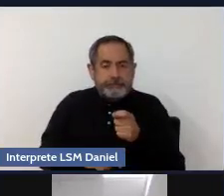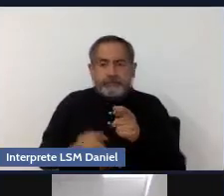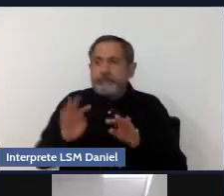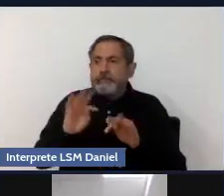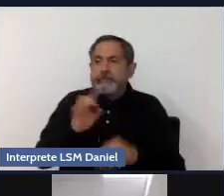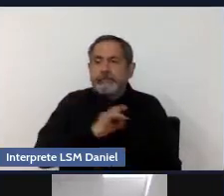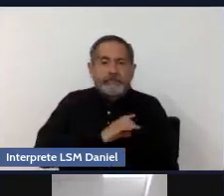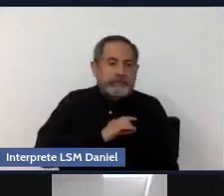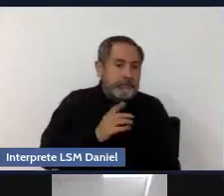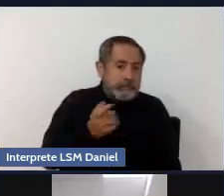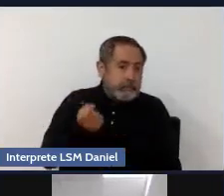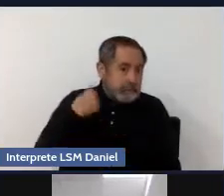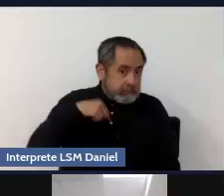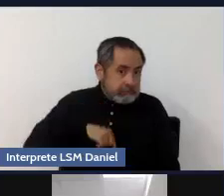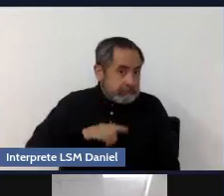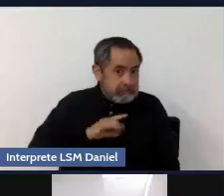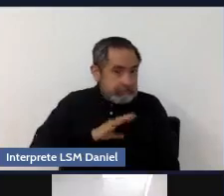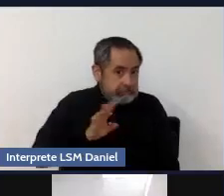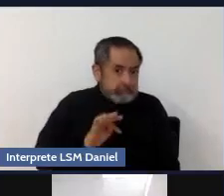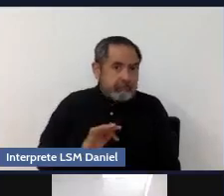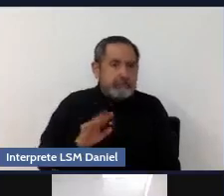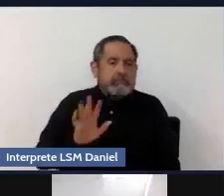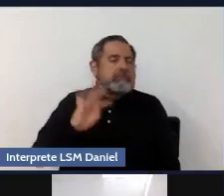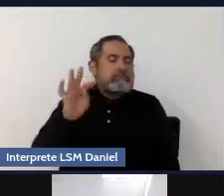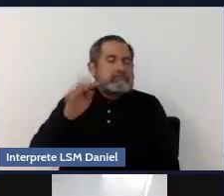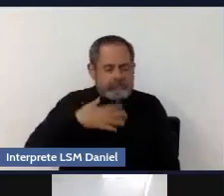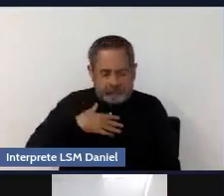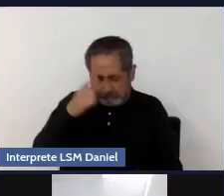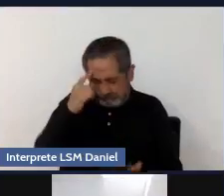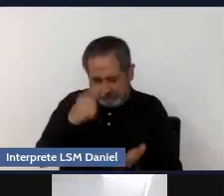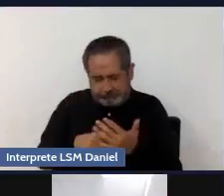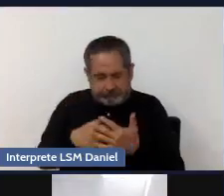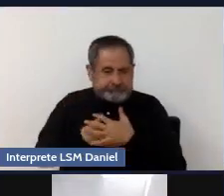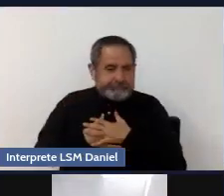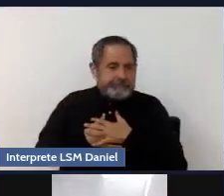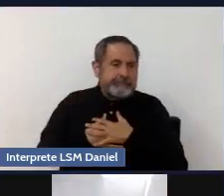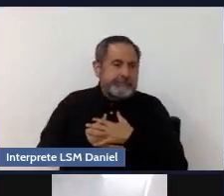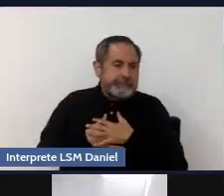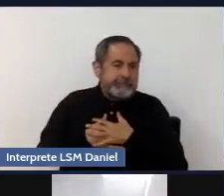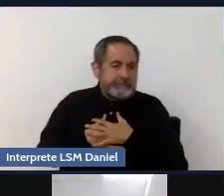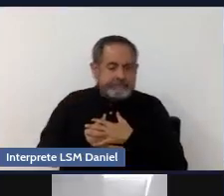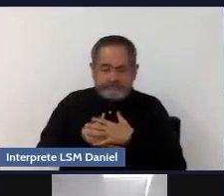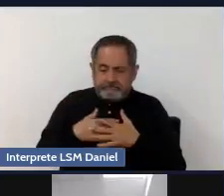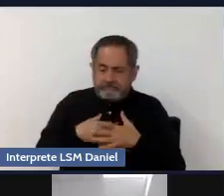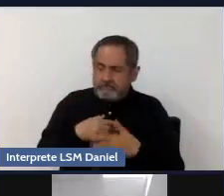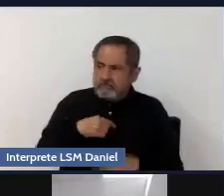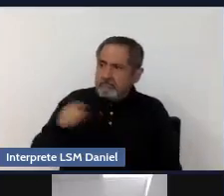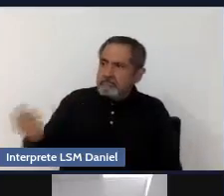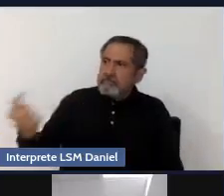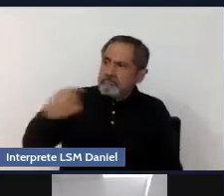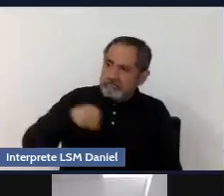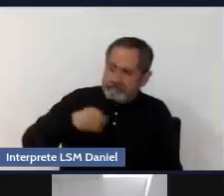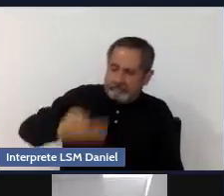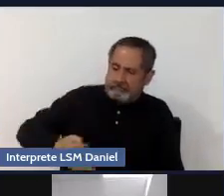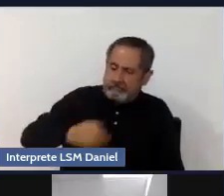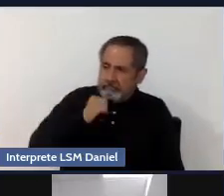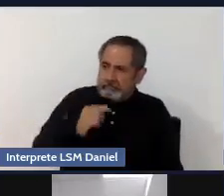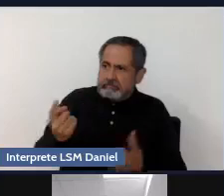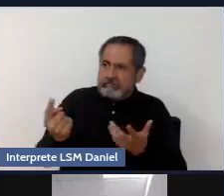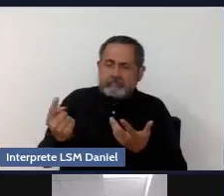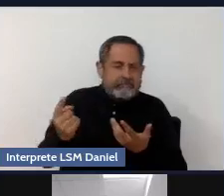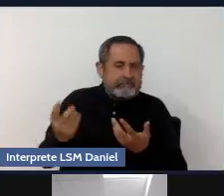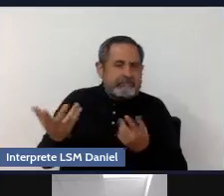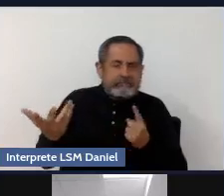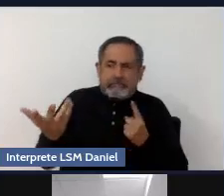puedo creer que no tengo mucha aceptación, pero quizá es una